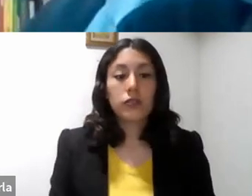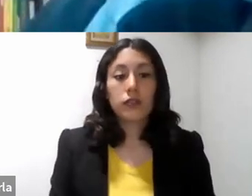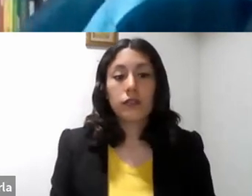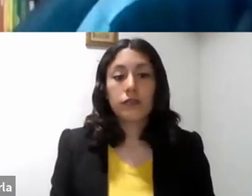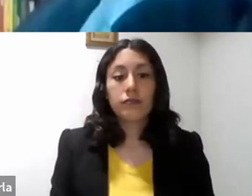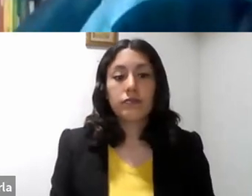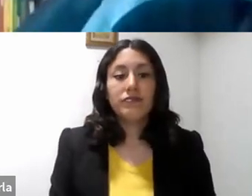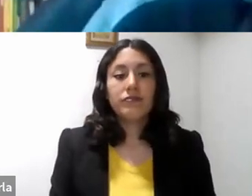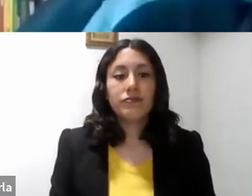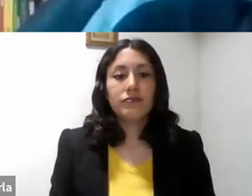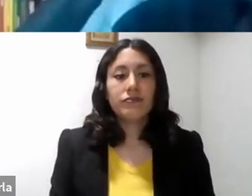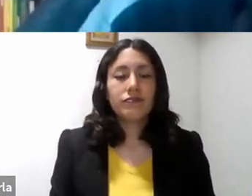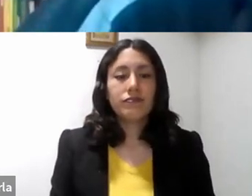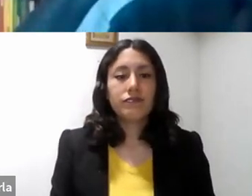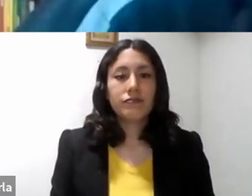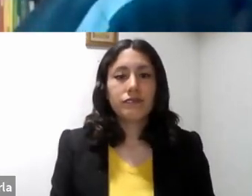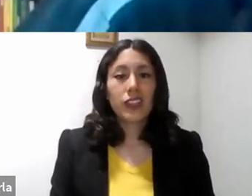Esa indigencia en la que se encontraba.